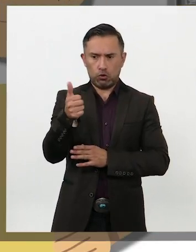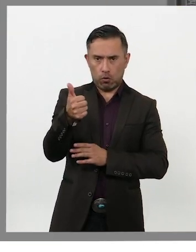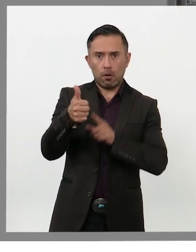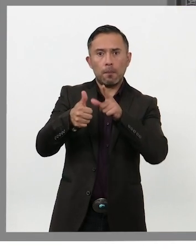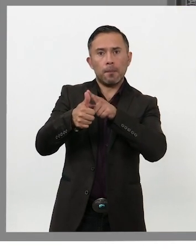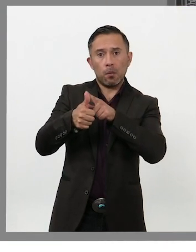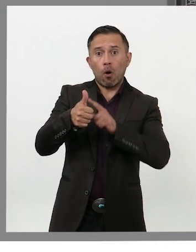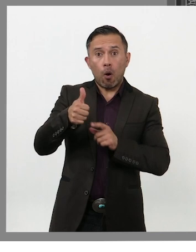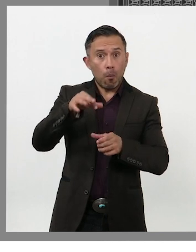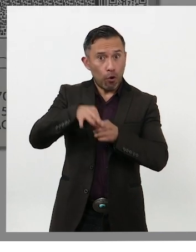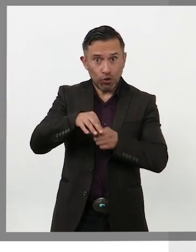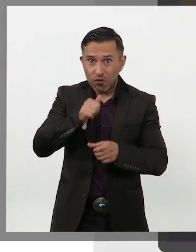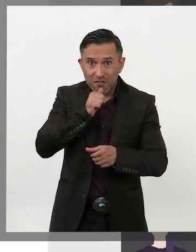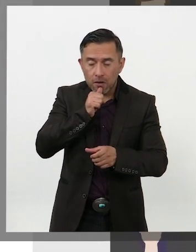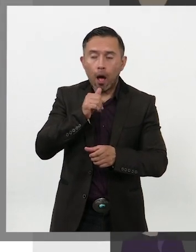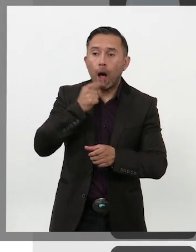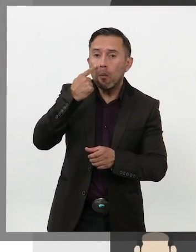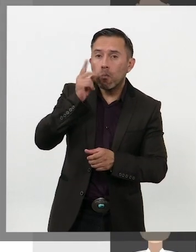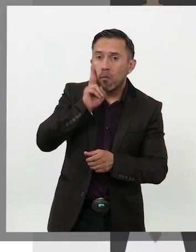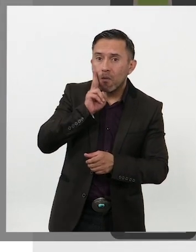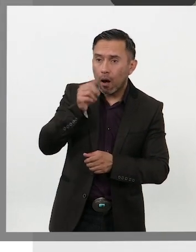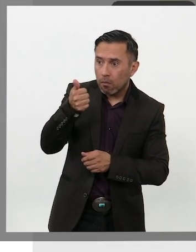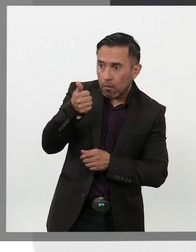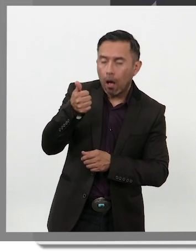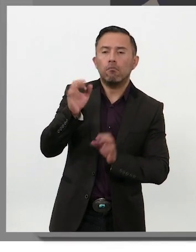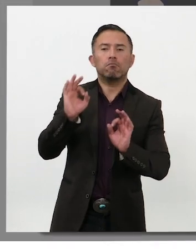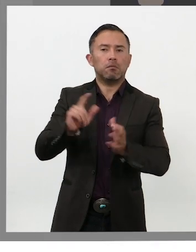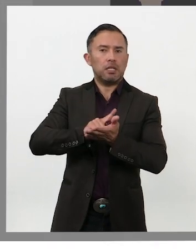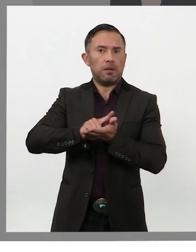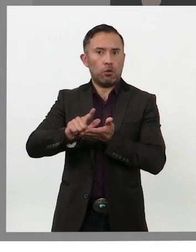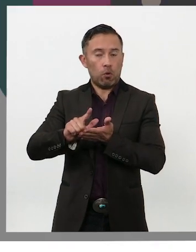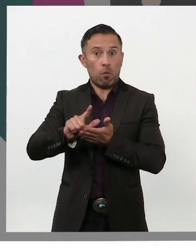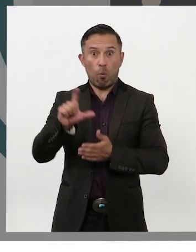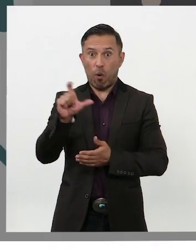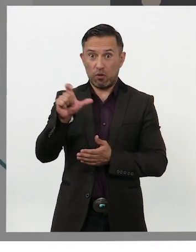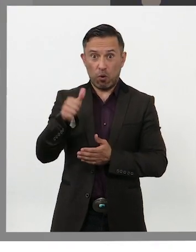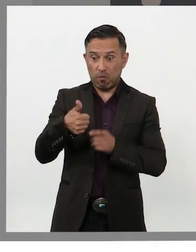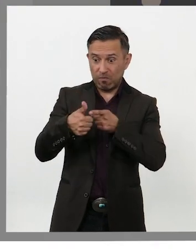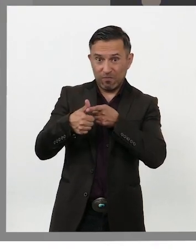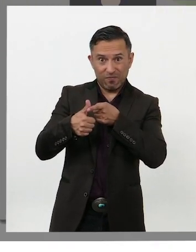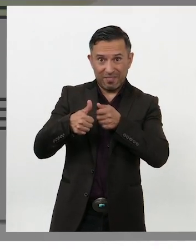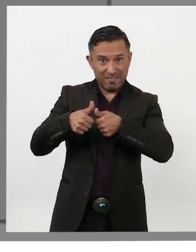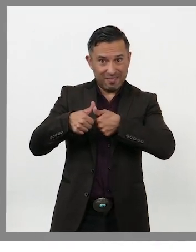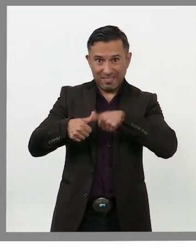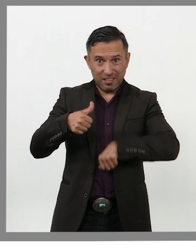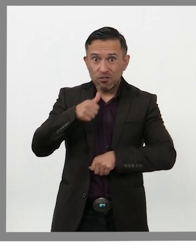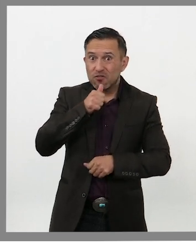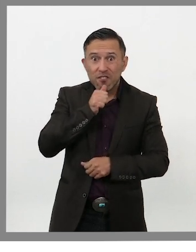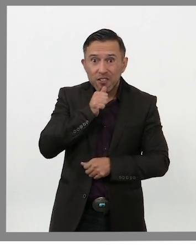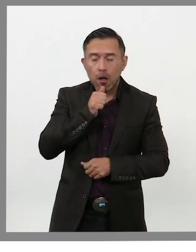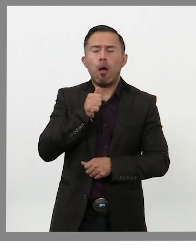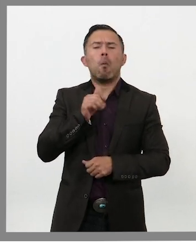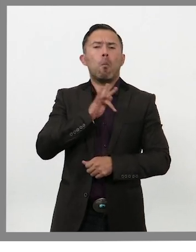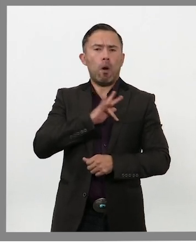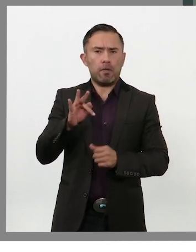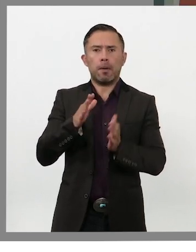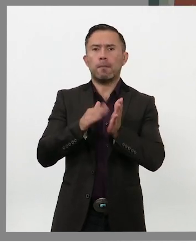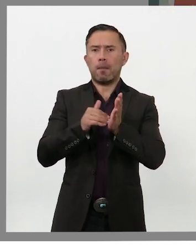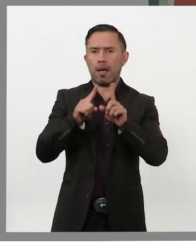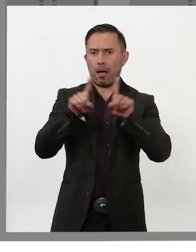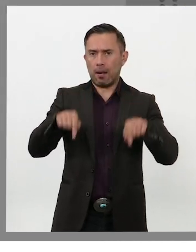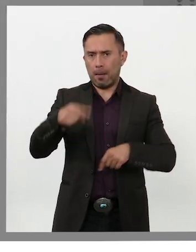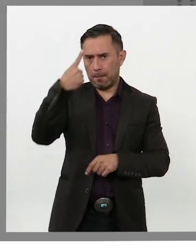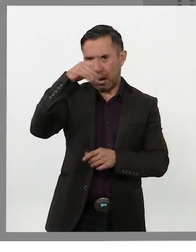Una vez que ha verificado que las personas figuran en la lista y no tienen tinta en el pulgar derecho, les entrega las boletas para votar.